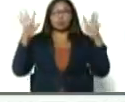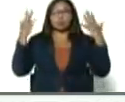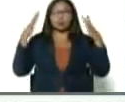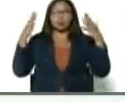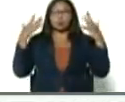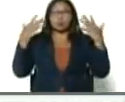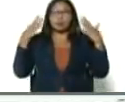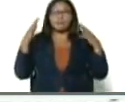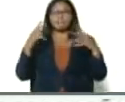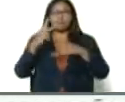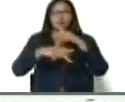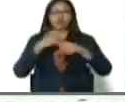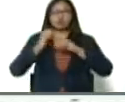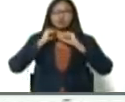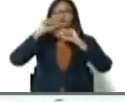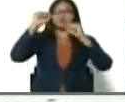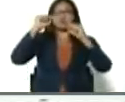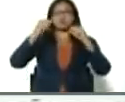Producir es vencer,